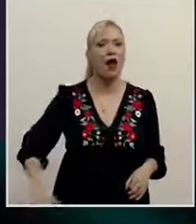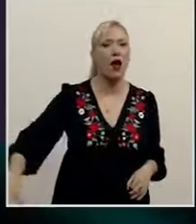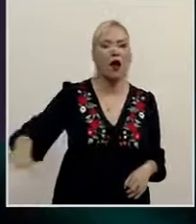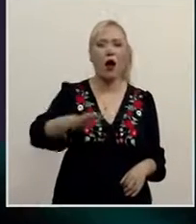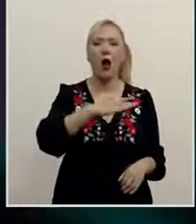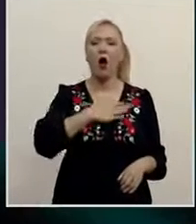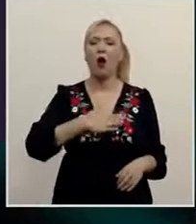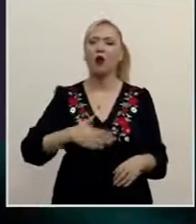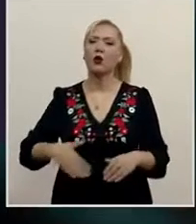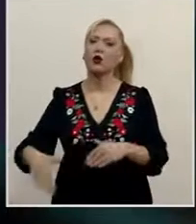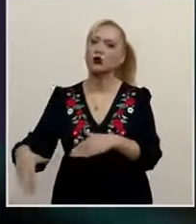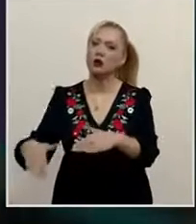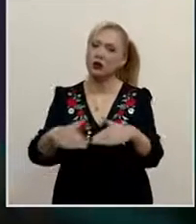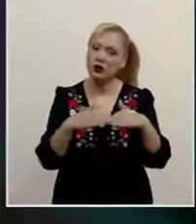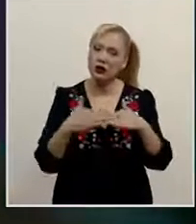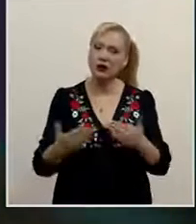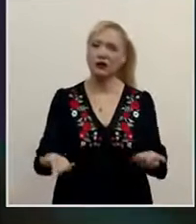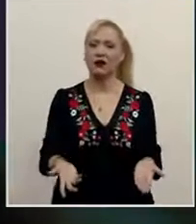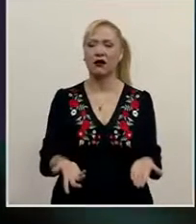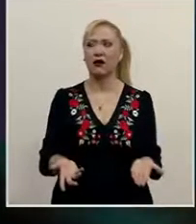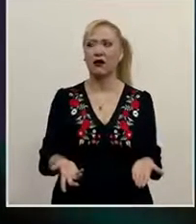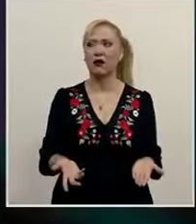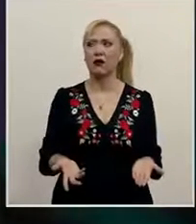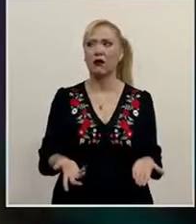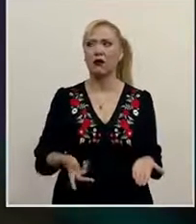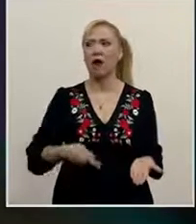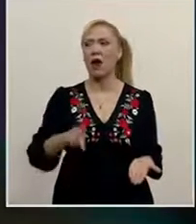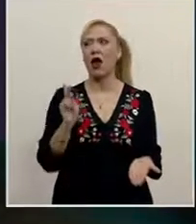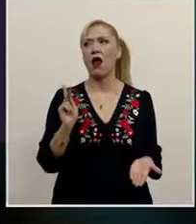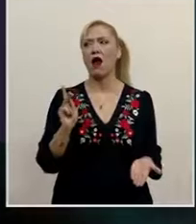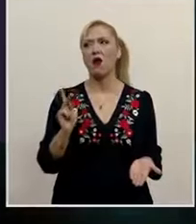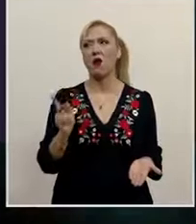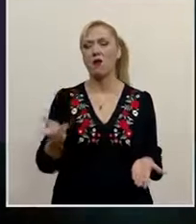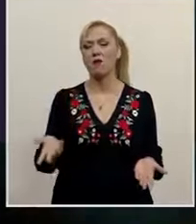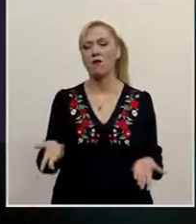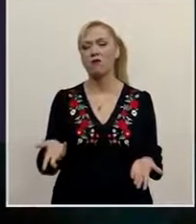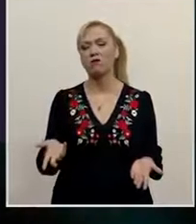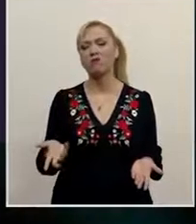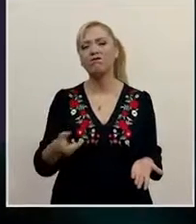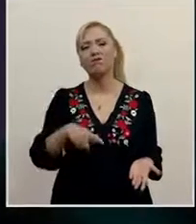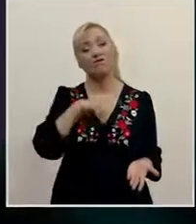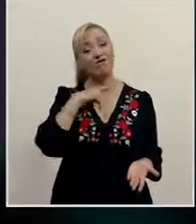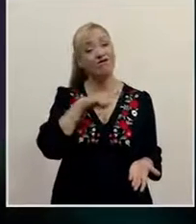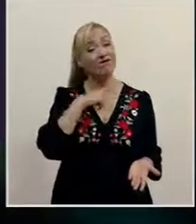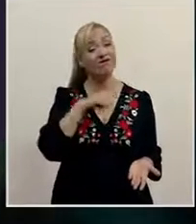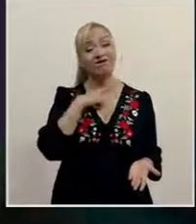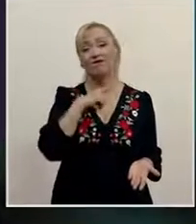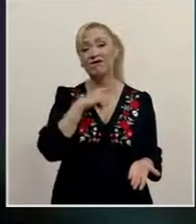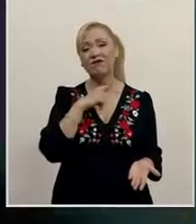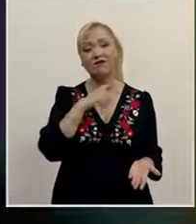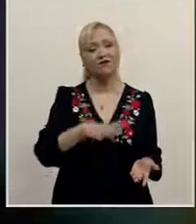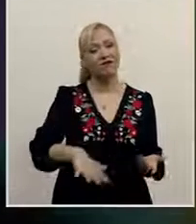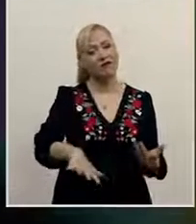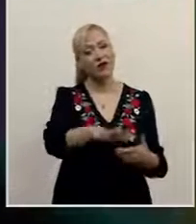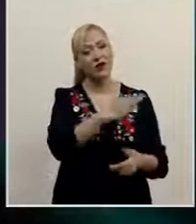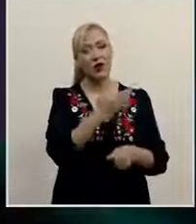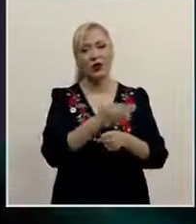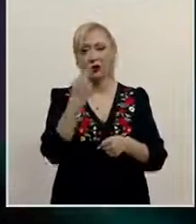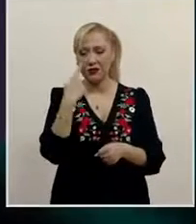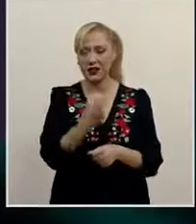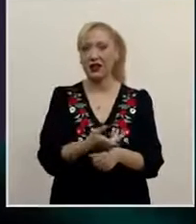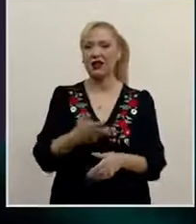democracia. No obstante, éstas se ven amenazadas por el contexto actual